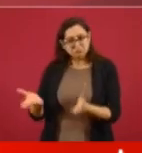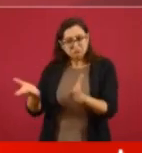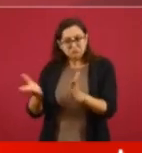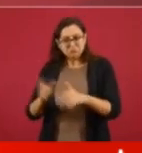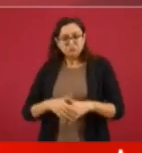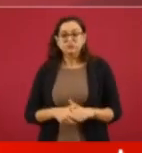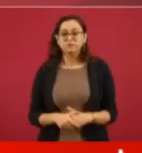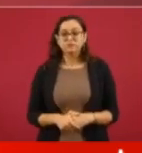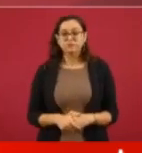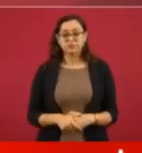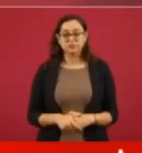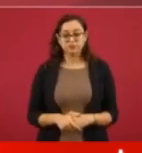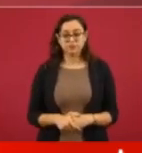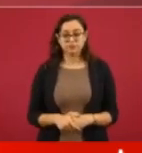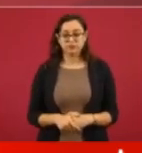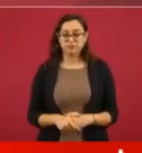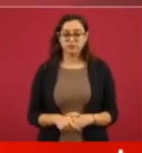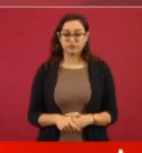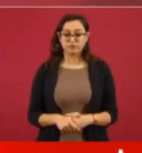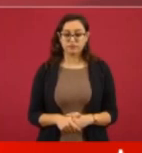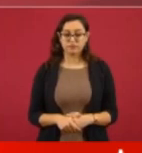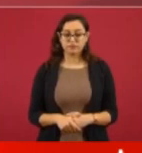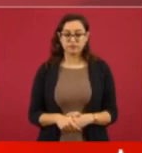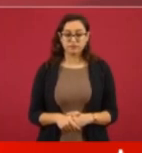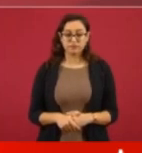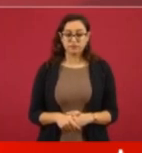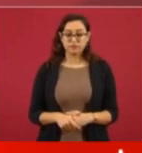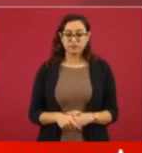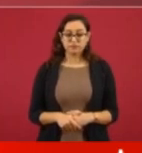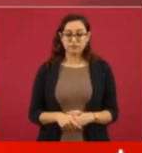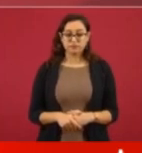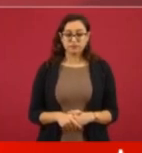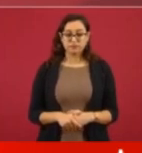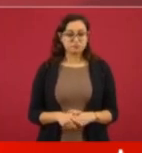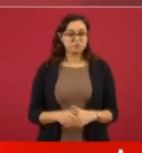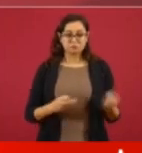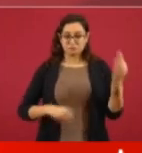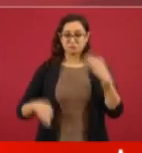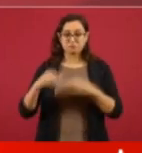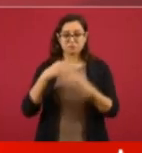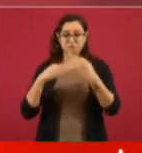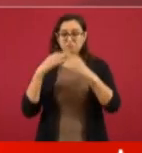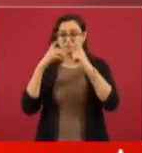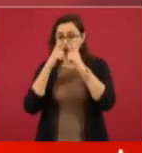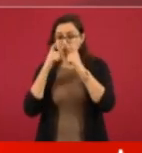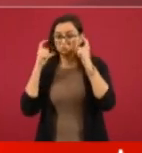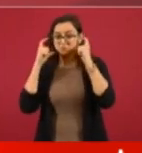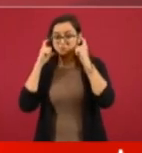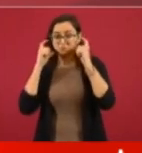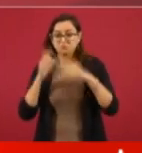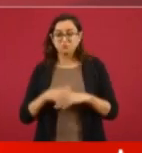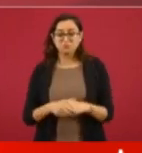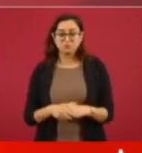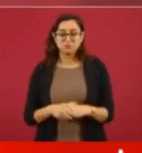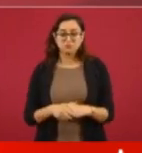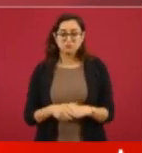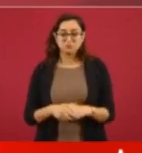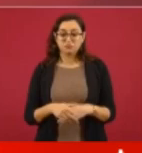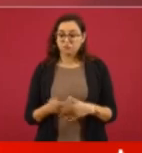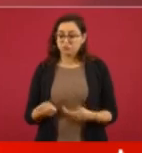a tener el cubrebocas, si una autoridad así lo